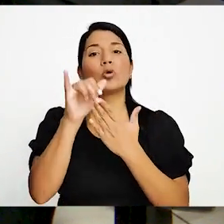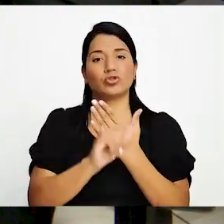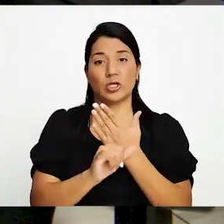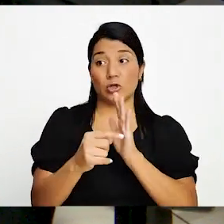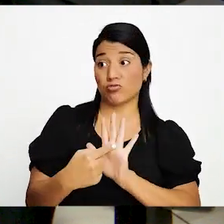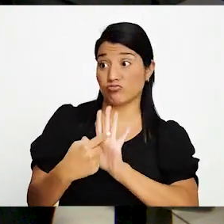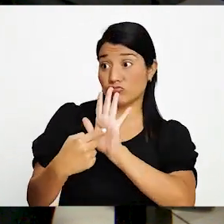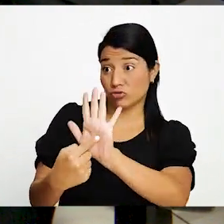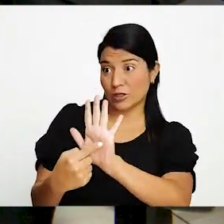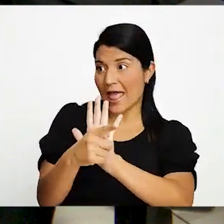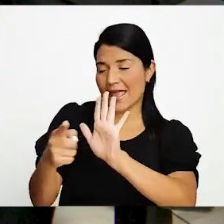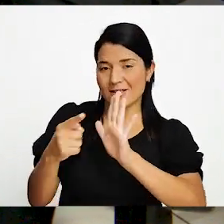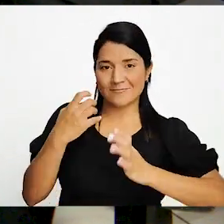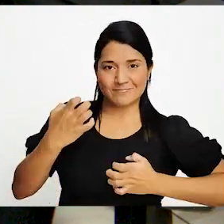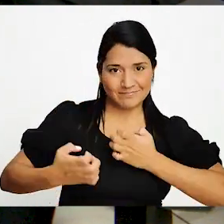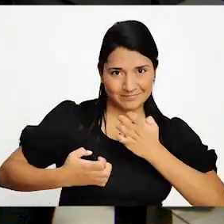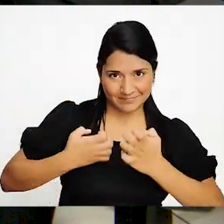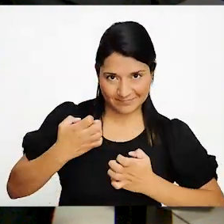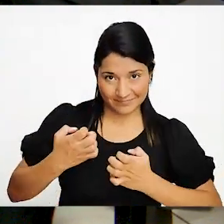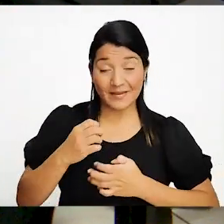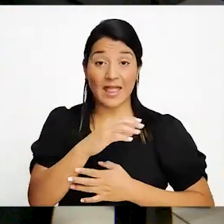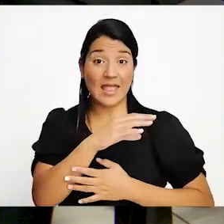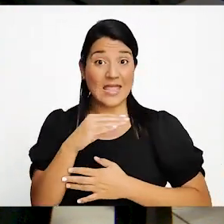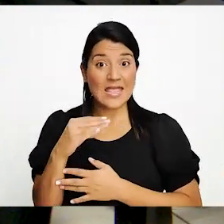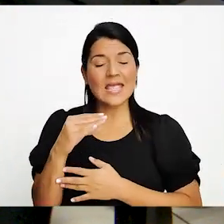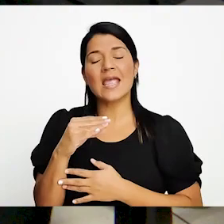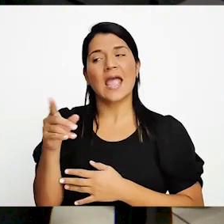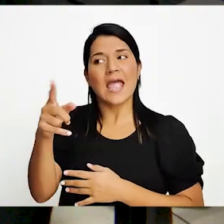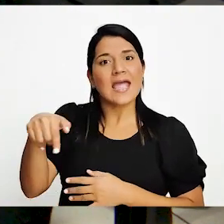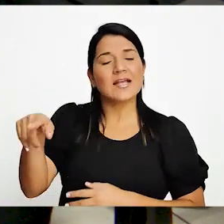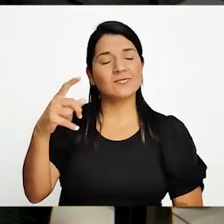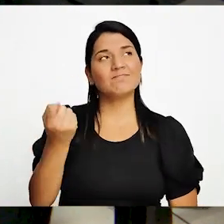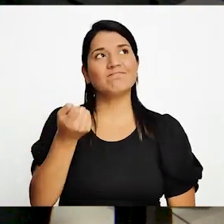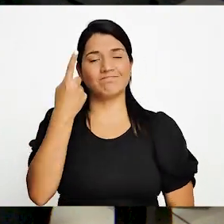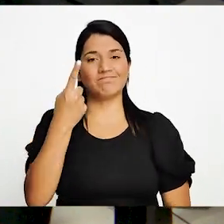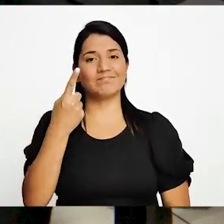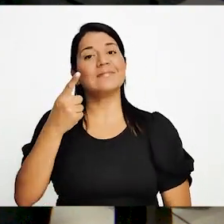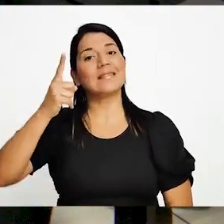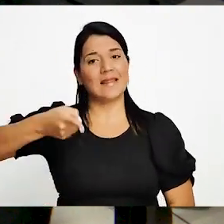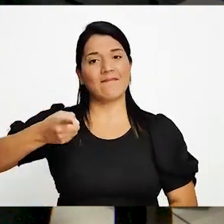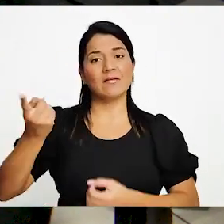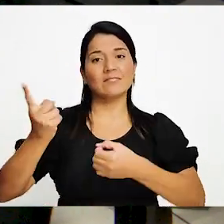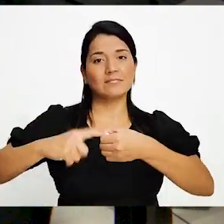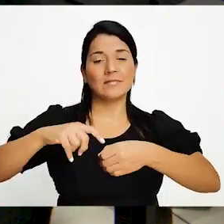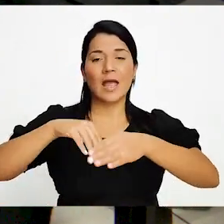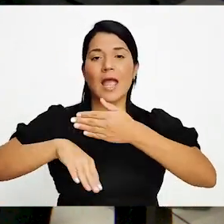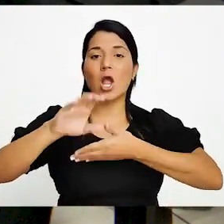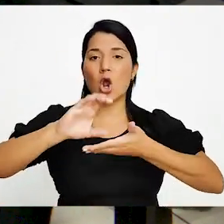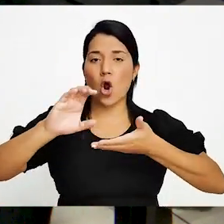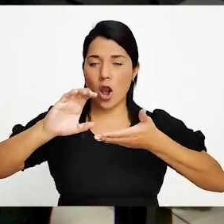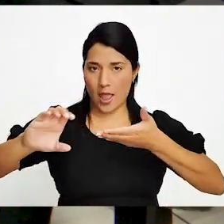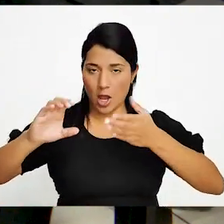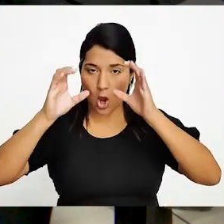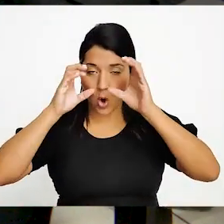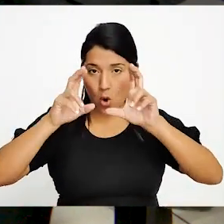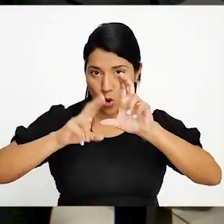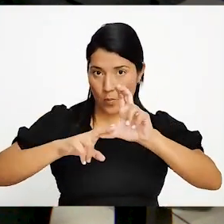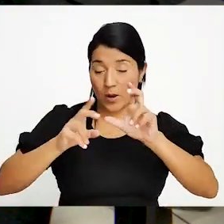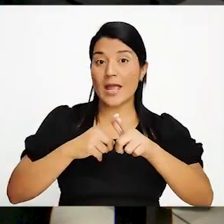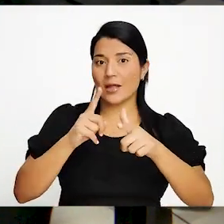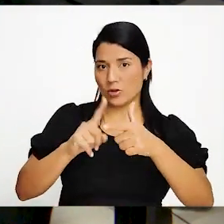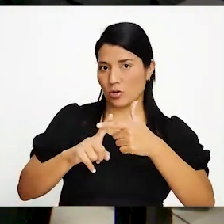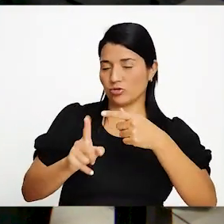motivación tenía que llegar de la necesidad de que los docentes tenían que estar colegiados. Entonces tenía que concatenarse la idea de